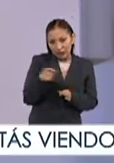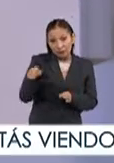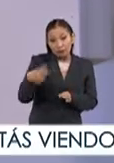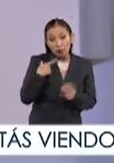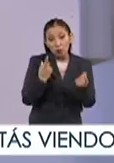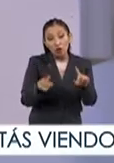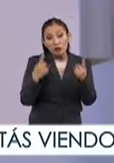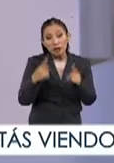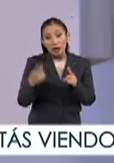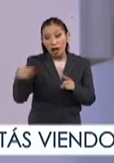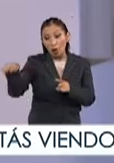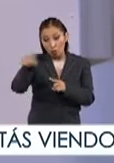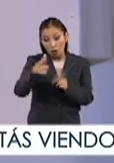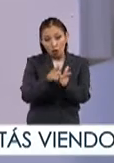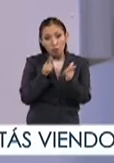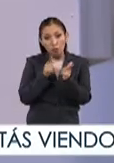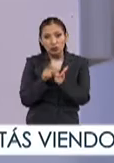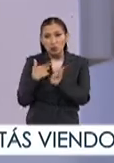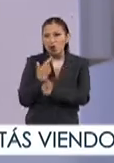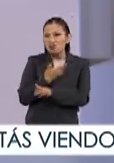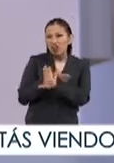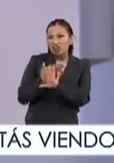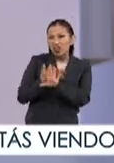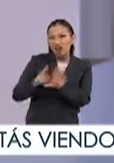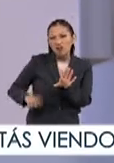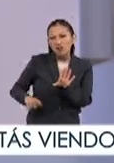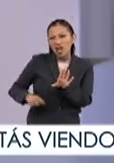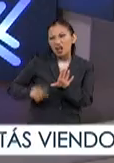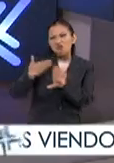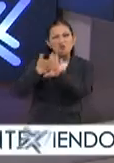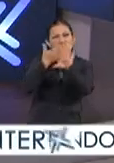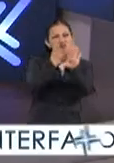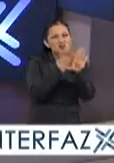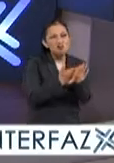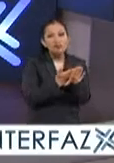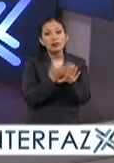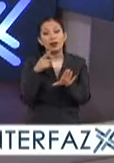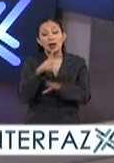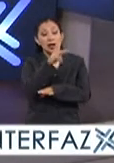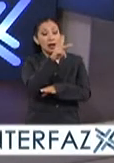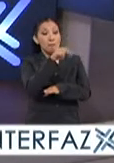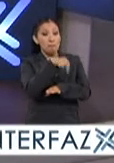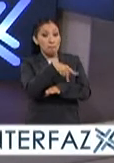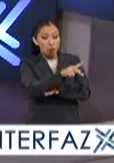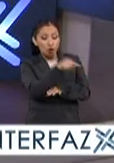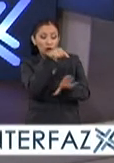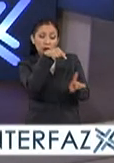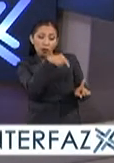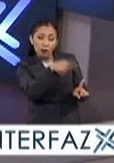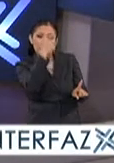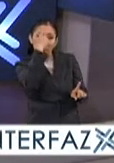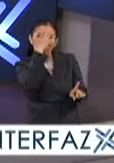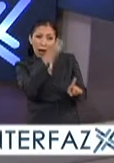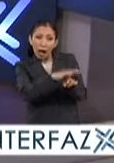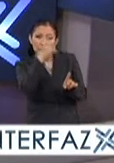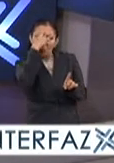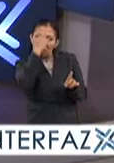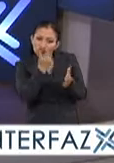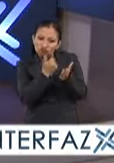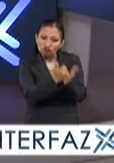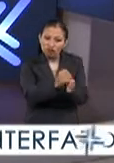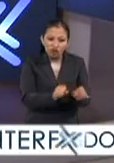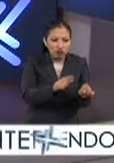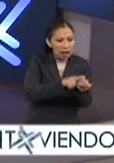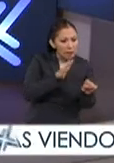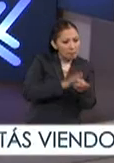músicas de la resistencia entonces en eso coincidirían tal vez bueno el punk si ha tenido como más esa conciencia social ha